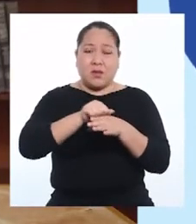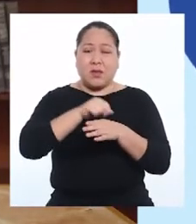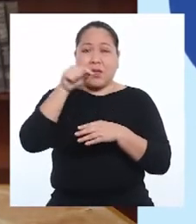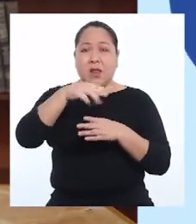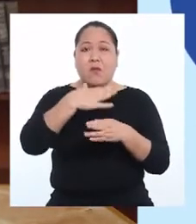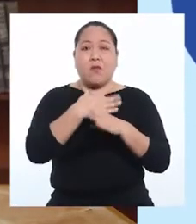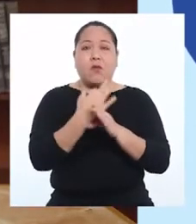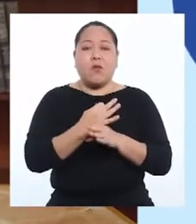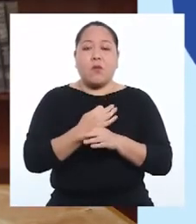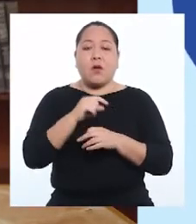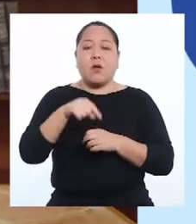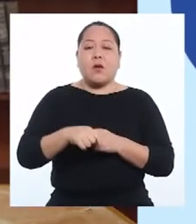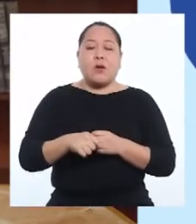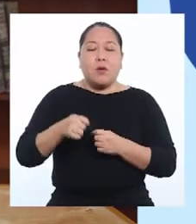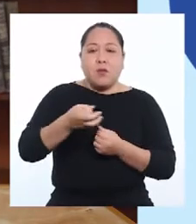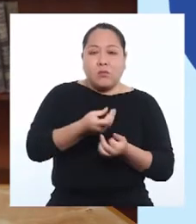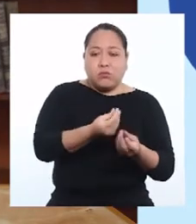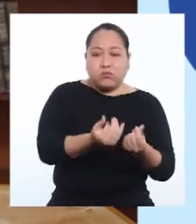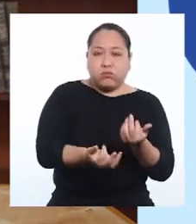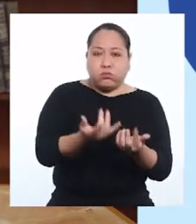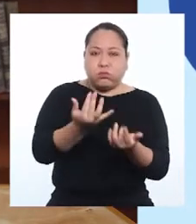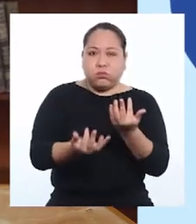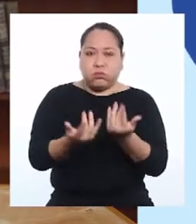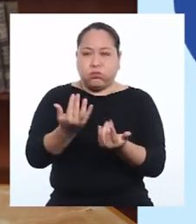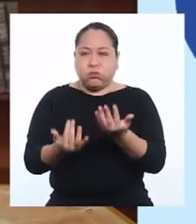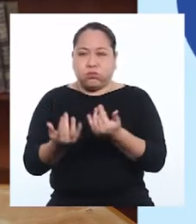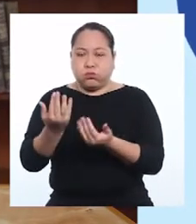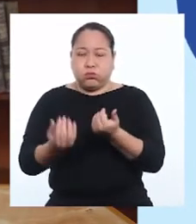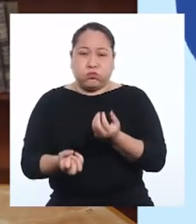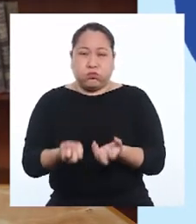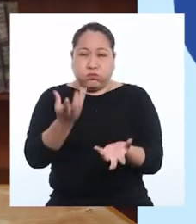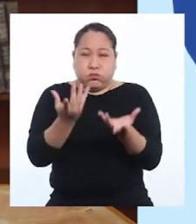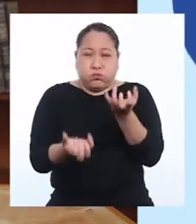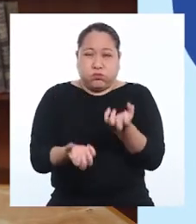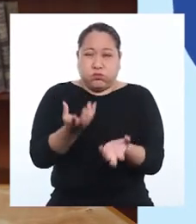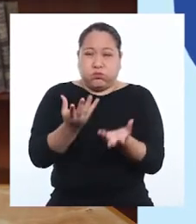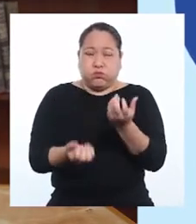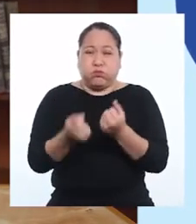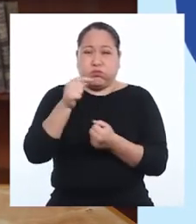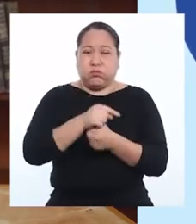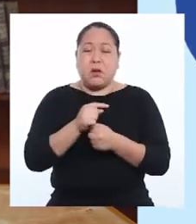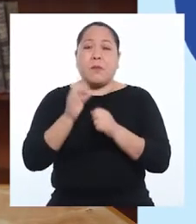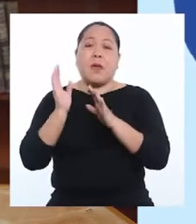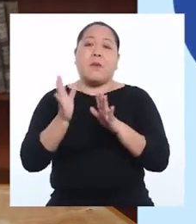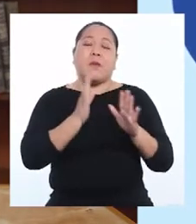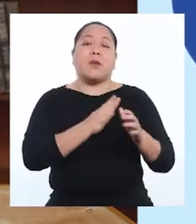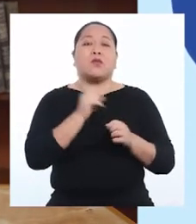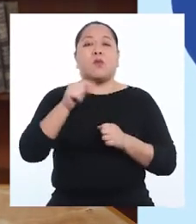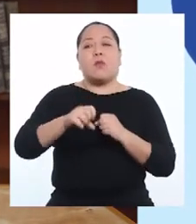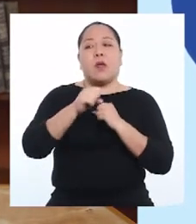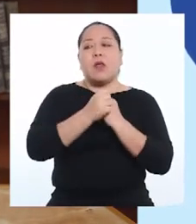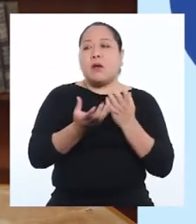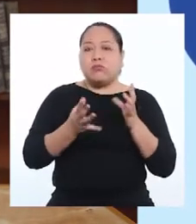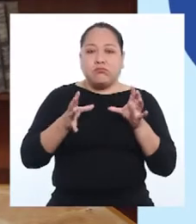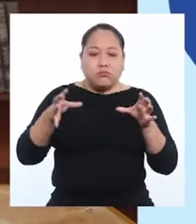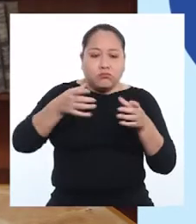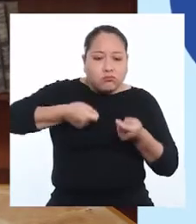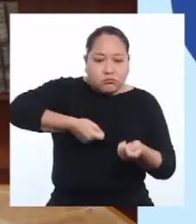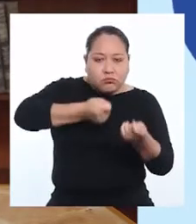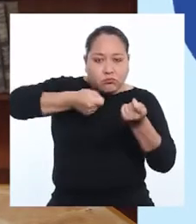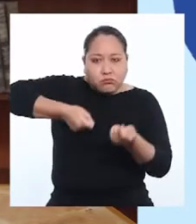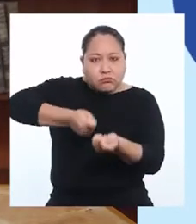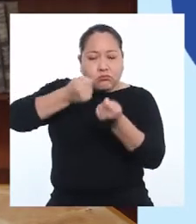todavía se practica el sistema de rozo y quema en la preparación del terreno para las campañas